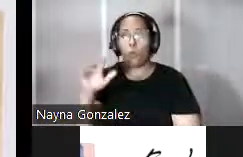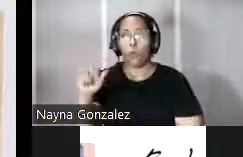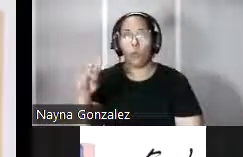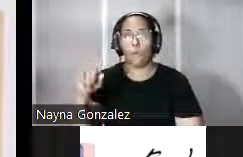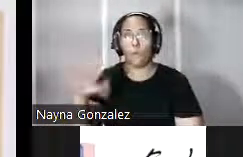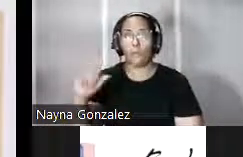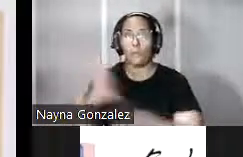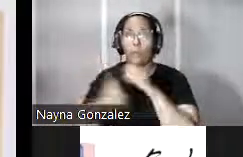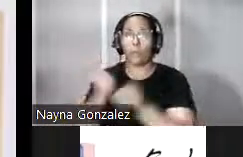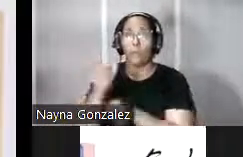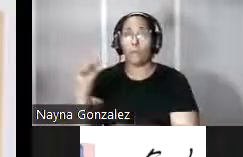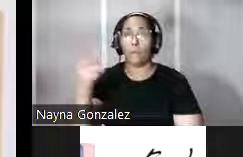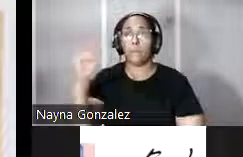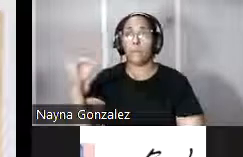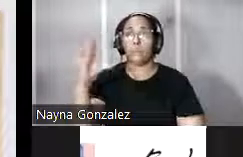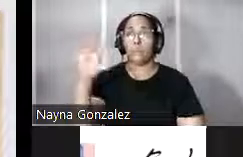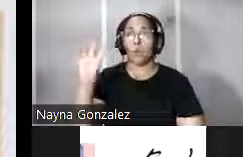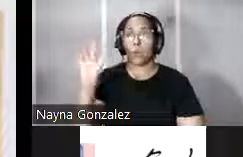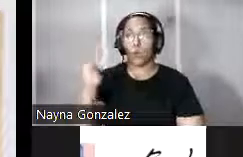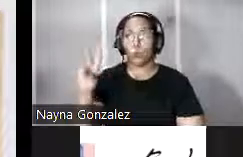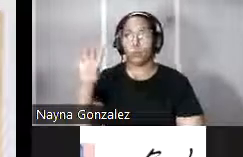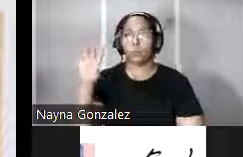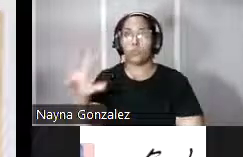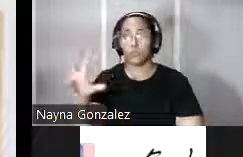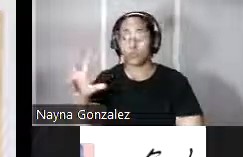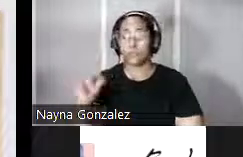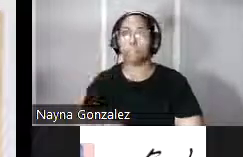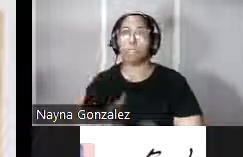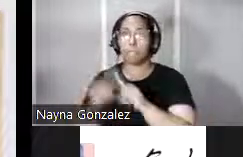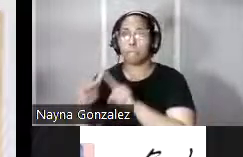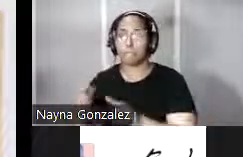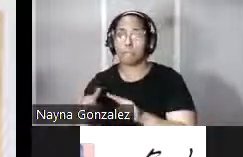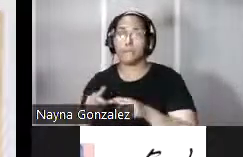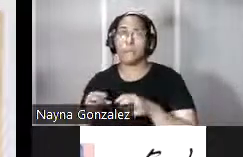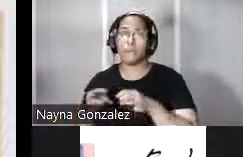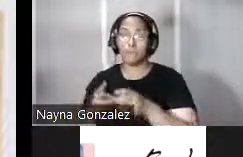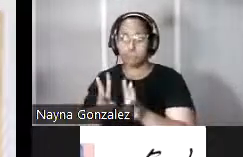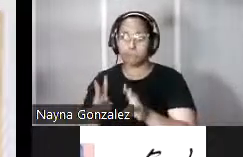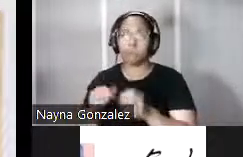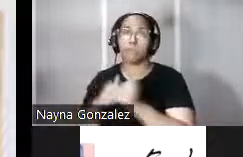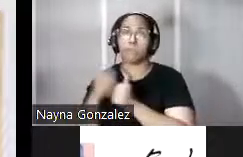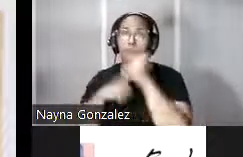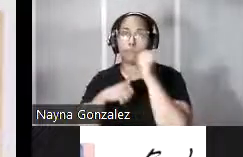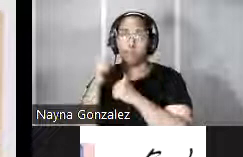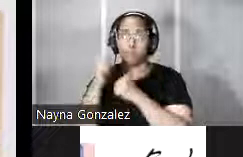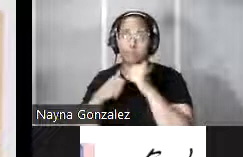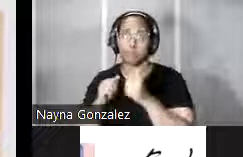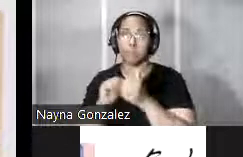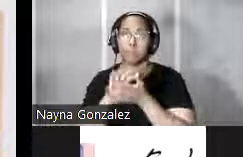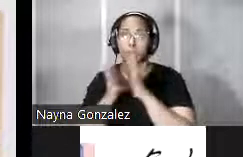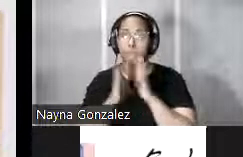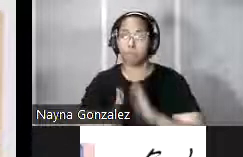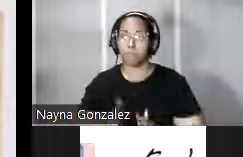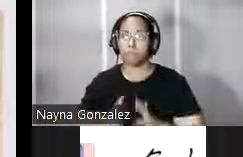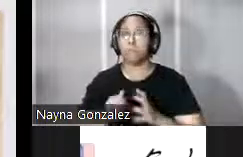1783 en el momento en el que se hacen varias obras de reparación en el puente y en la parte inferior es un plano